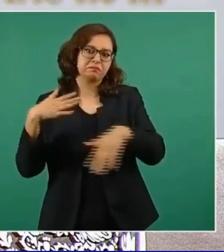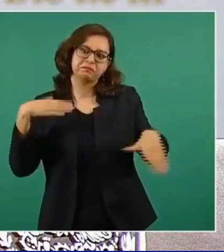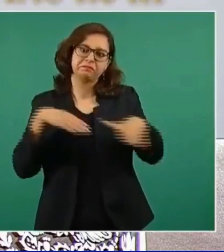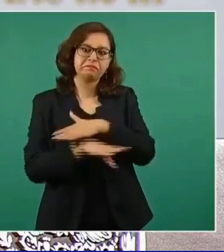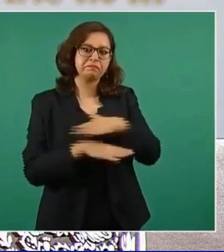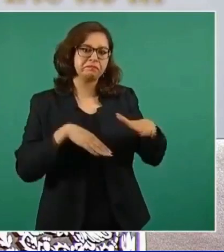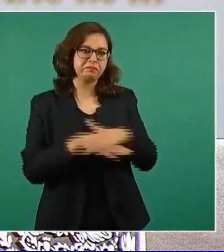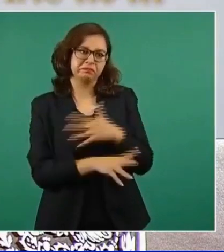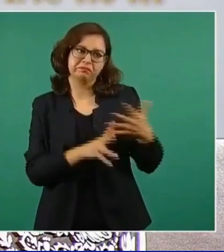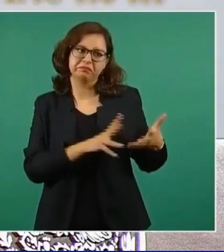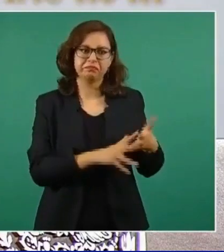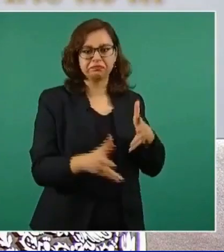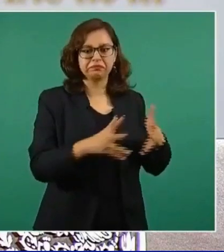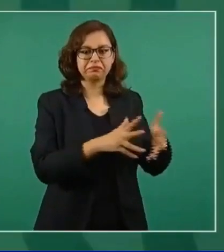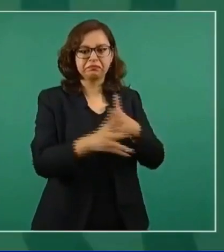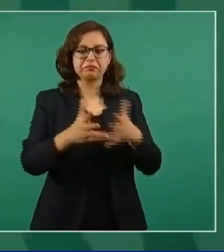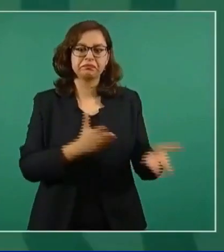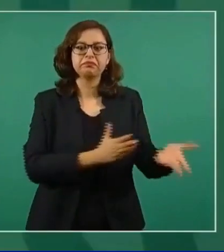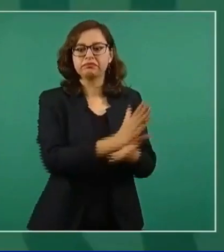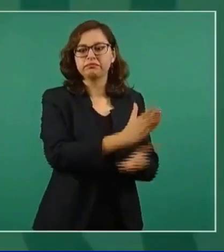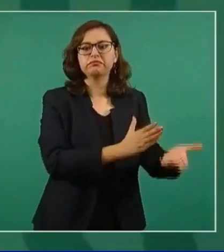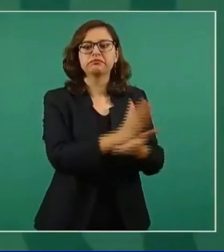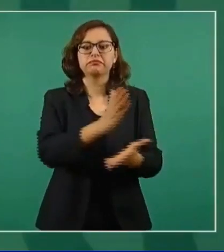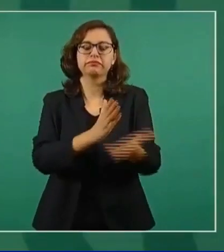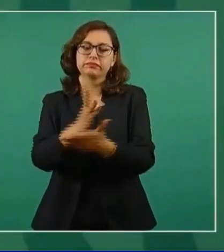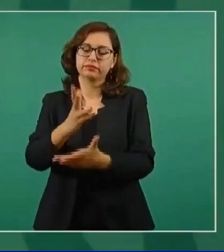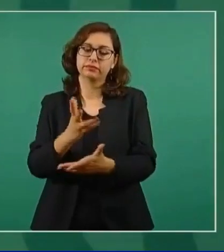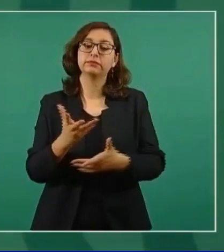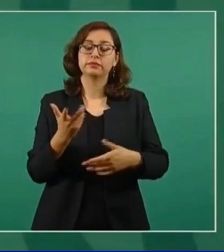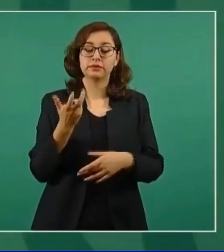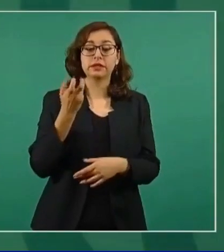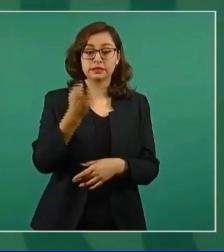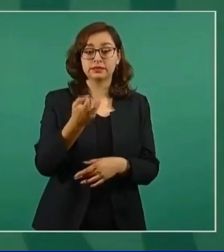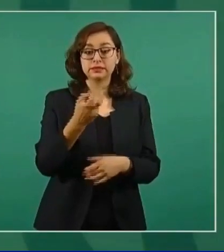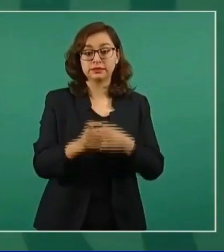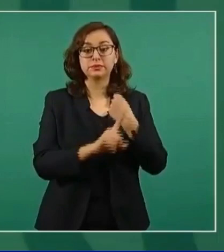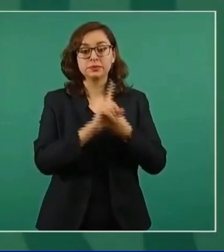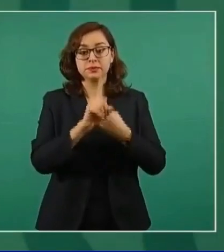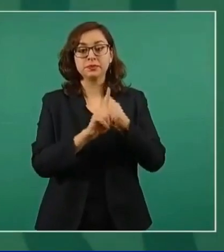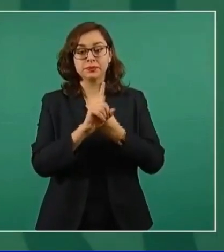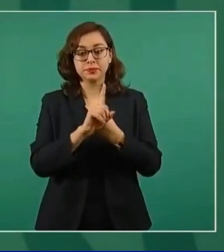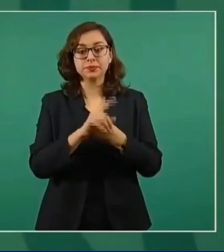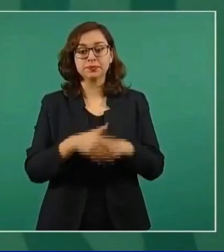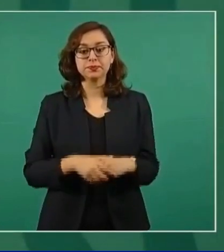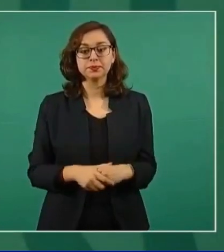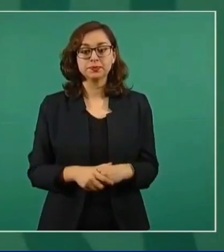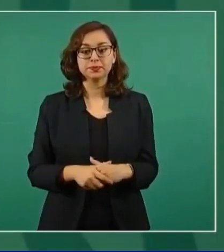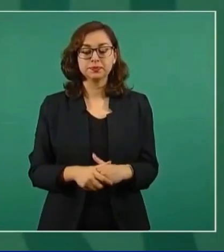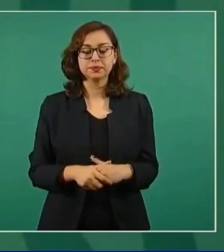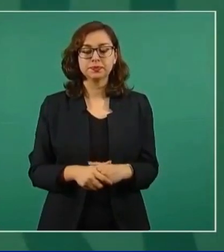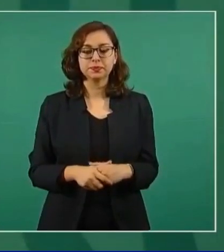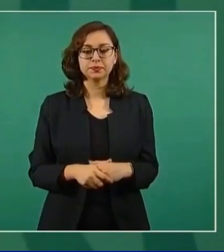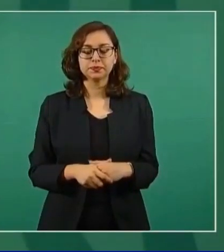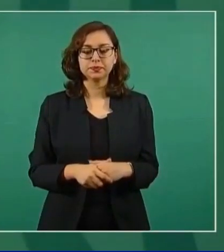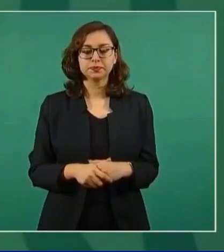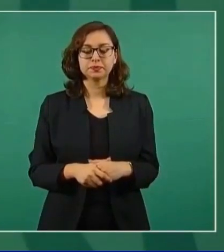se dedican a otras actividades. Entonces,